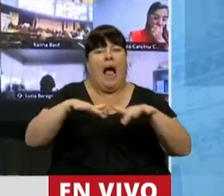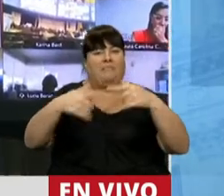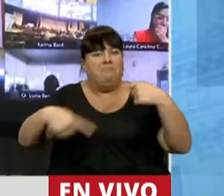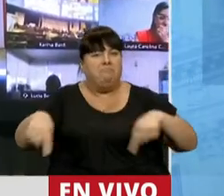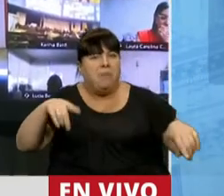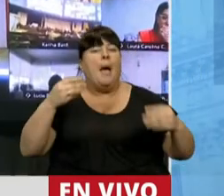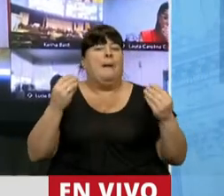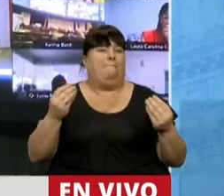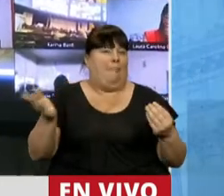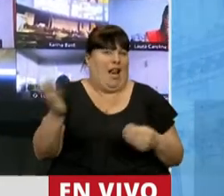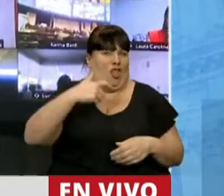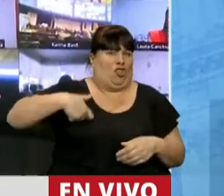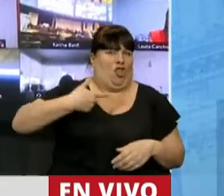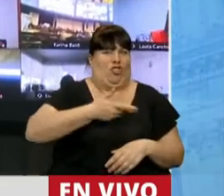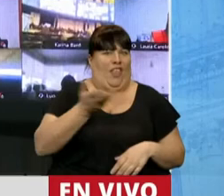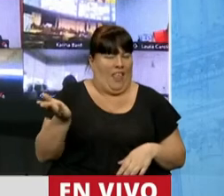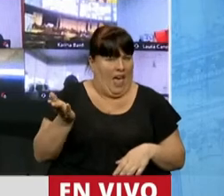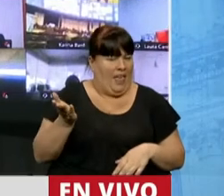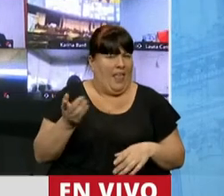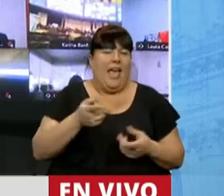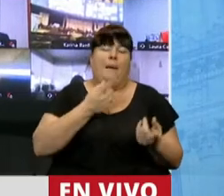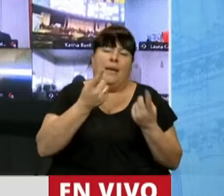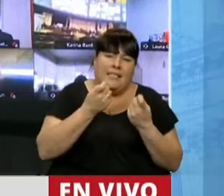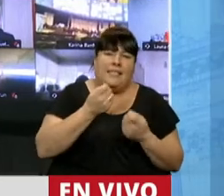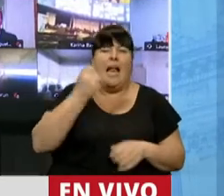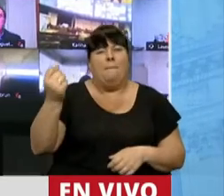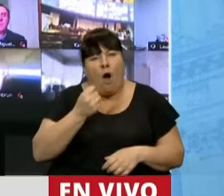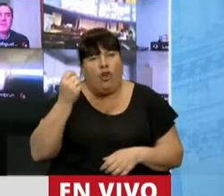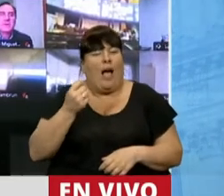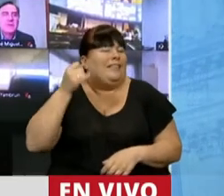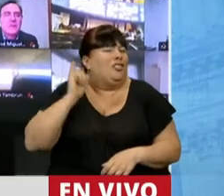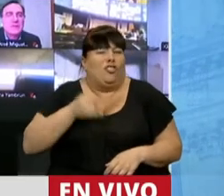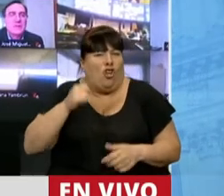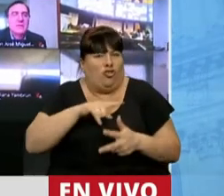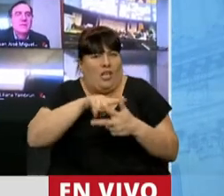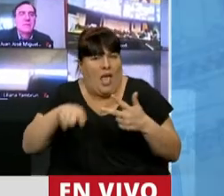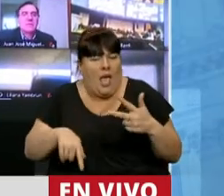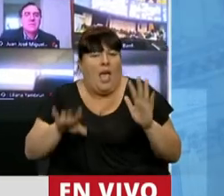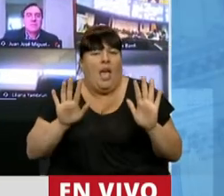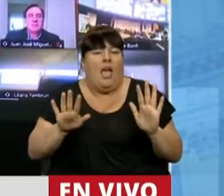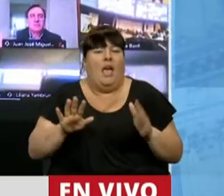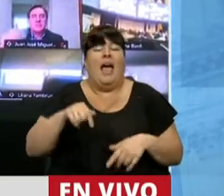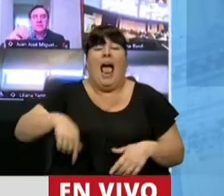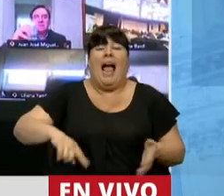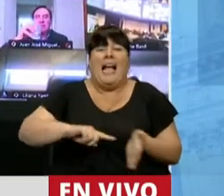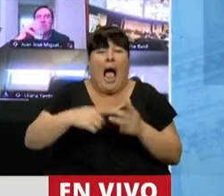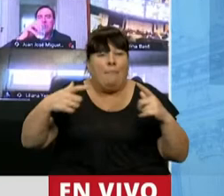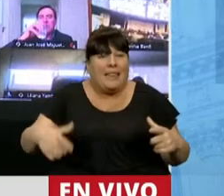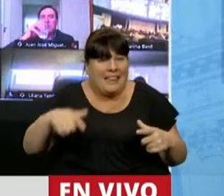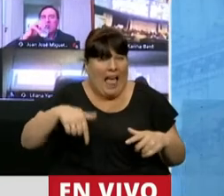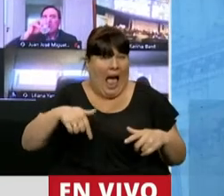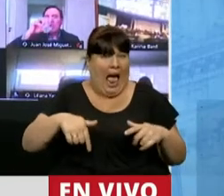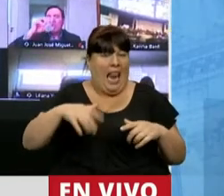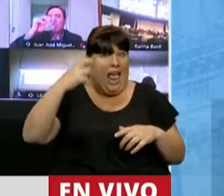para toda la sociedad, necesarias, importantes, imprescindibles. En la ciudad de Buenos Aires, donde